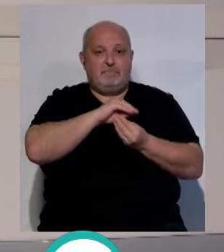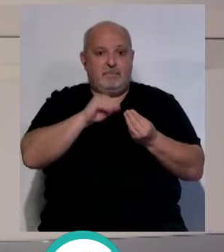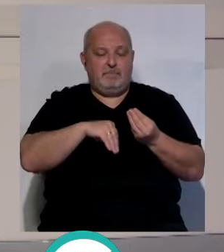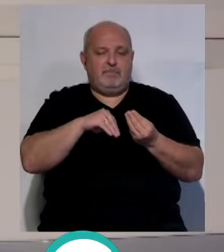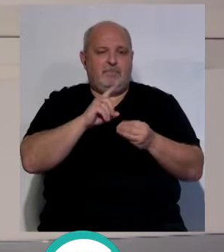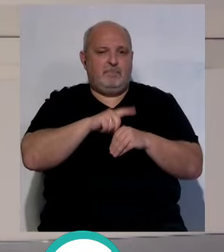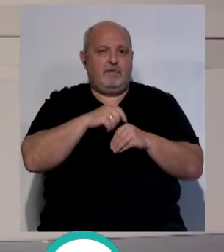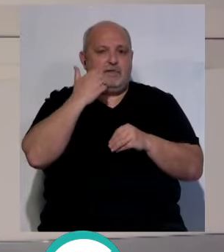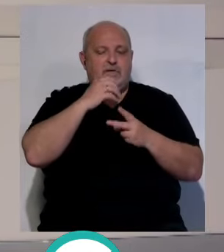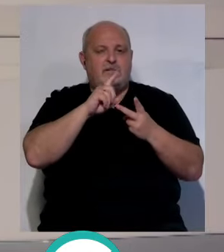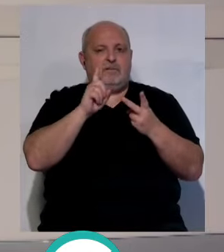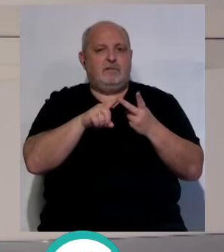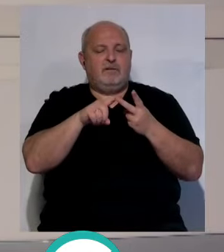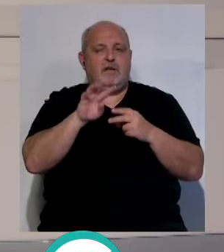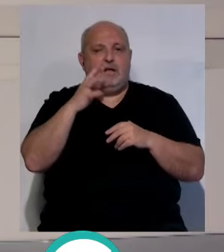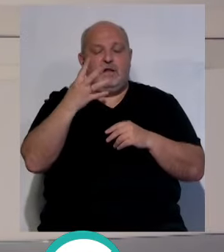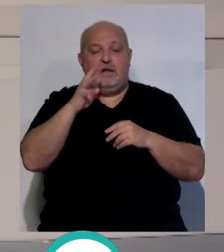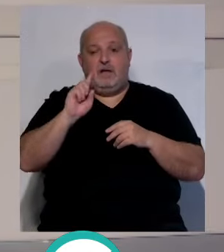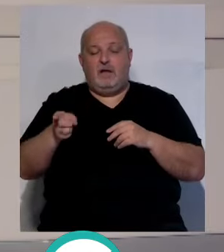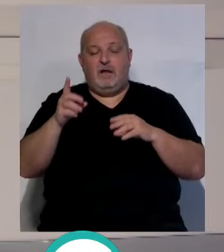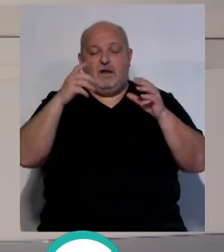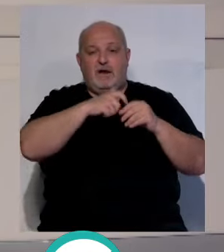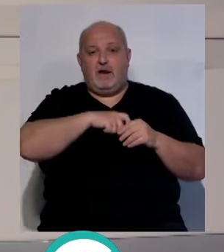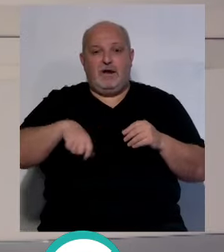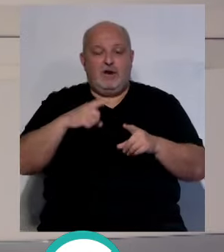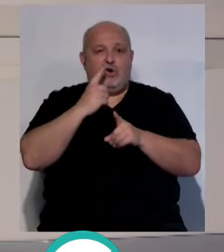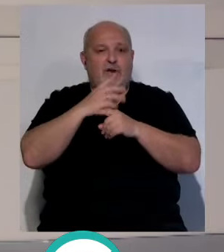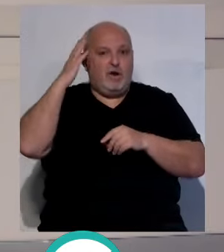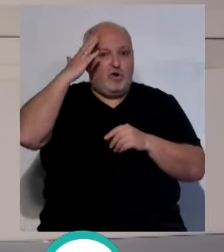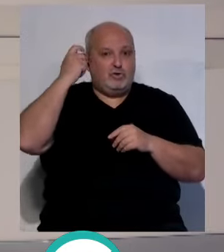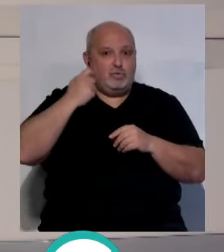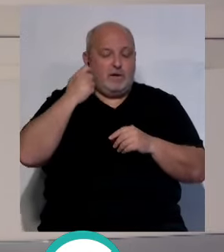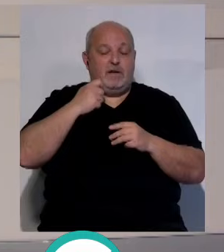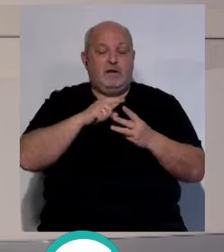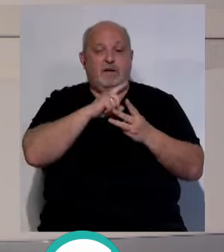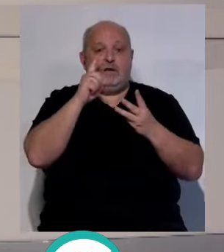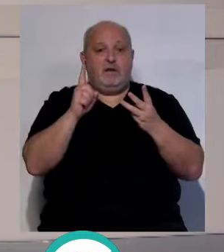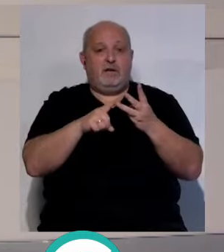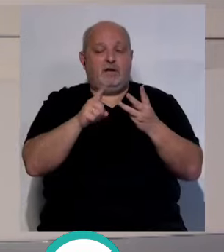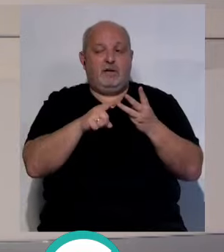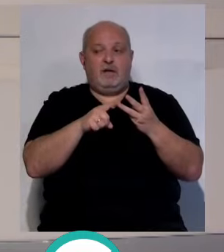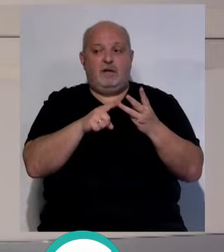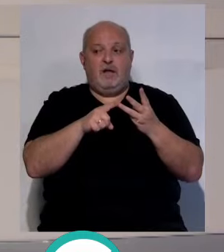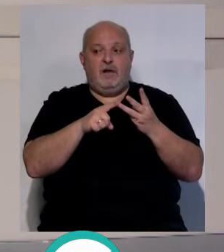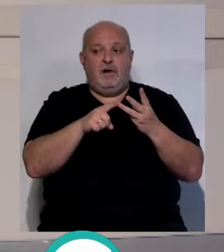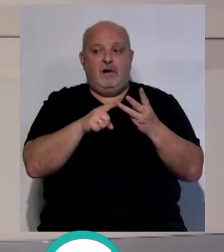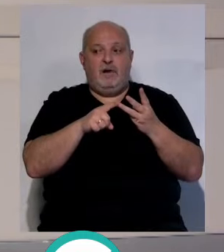El mismo sábado también, a partir de las 4 y cuarto, el Rayo Vallecano con el Osasuna. Y tenemos también en consideración... lunes.